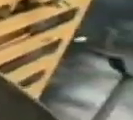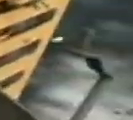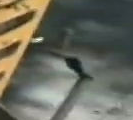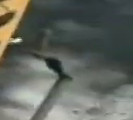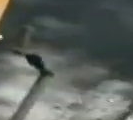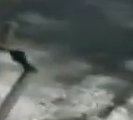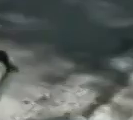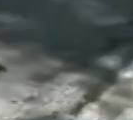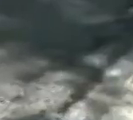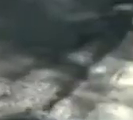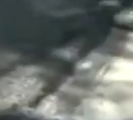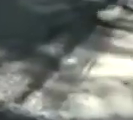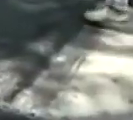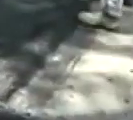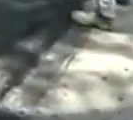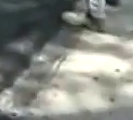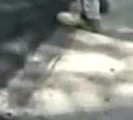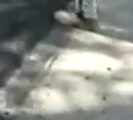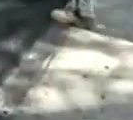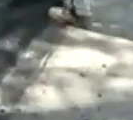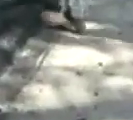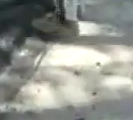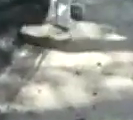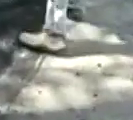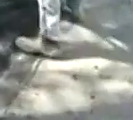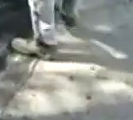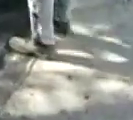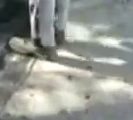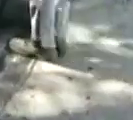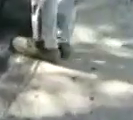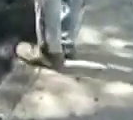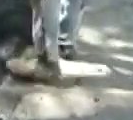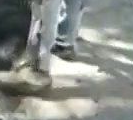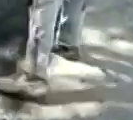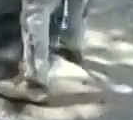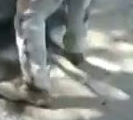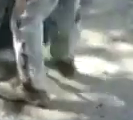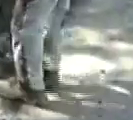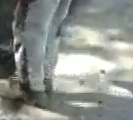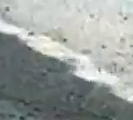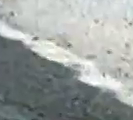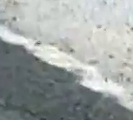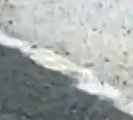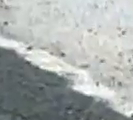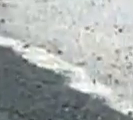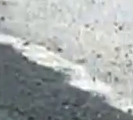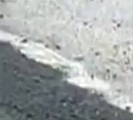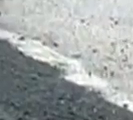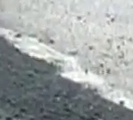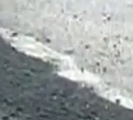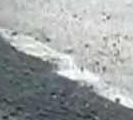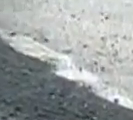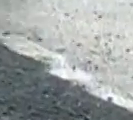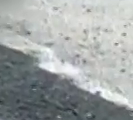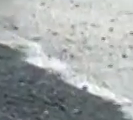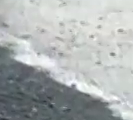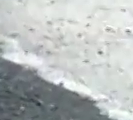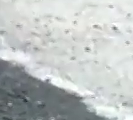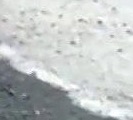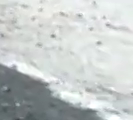que incluye gobernaciones y alcaldías que tienen trenes de colocación empresa privada y el ministerio de transporte finalmente